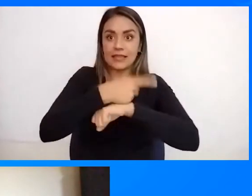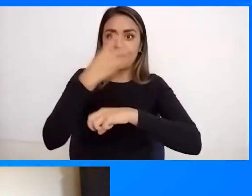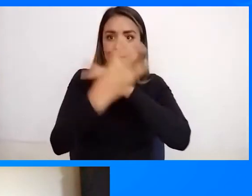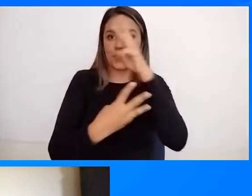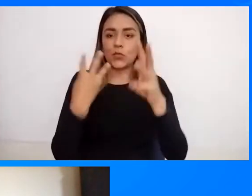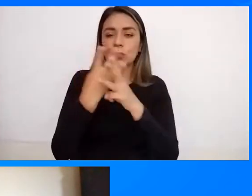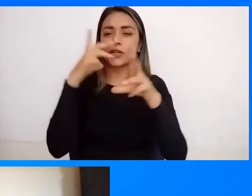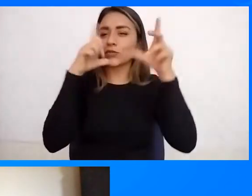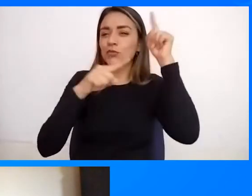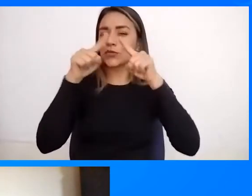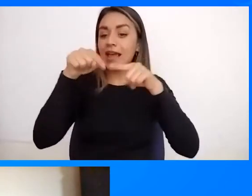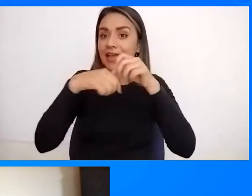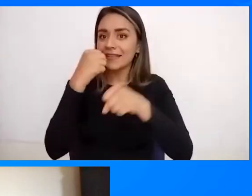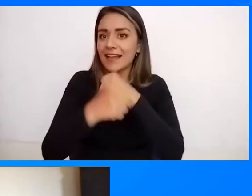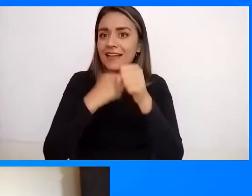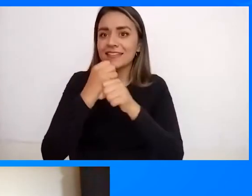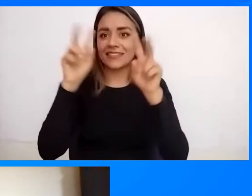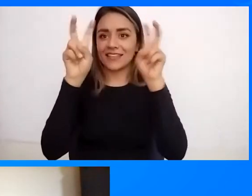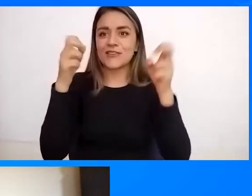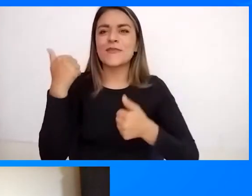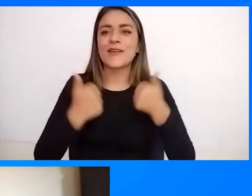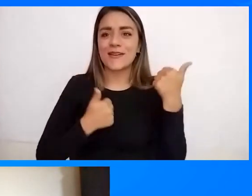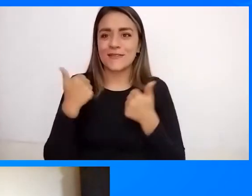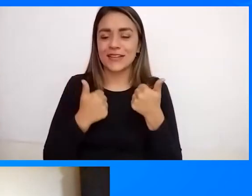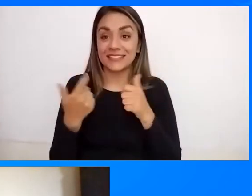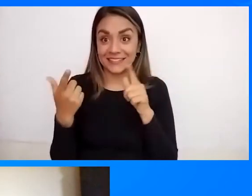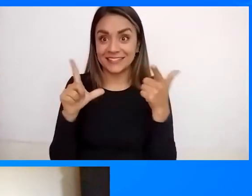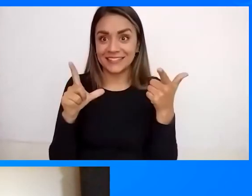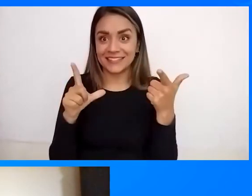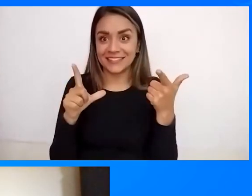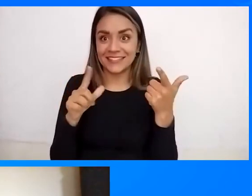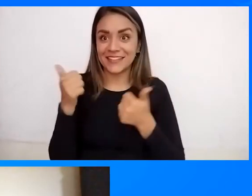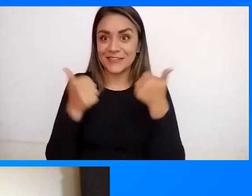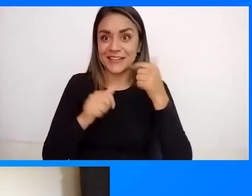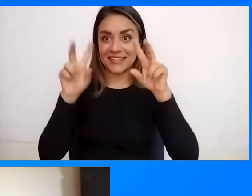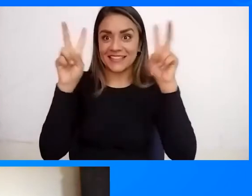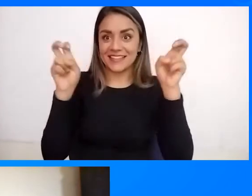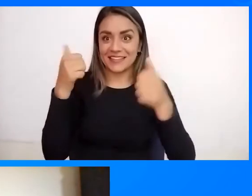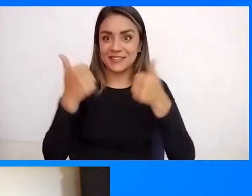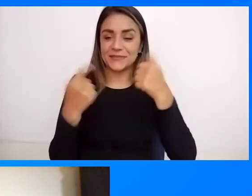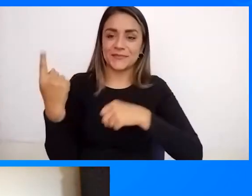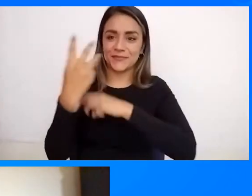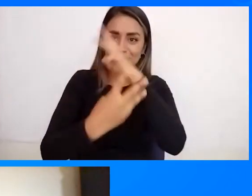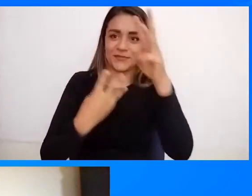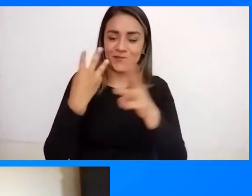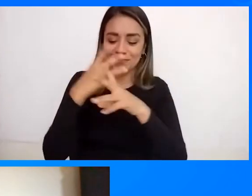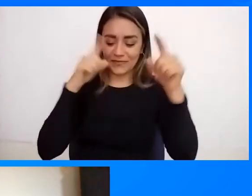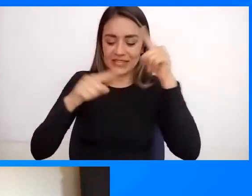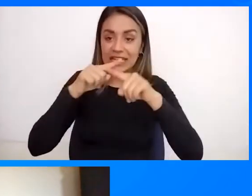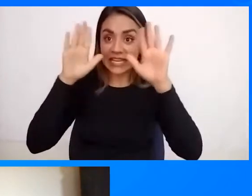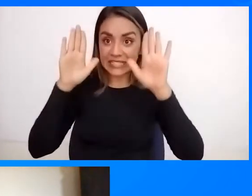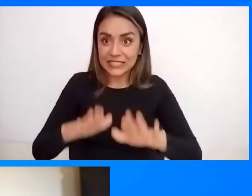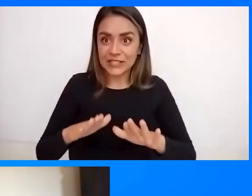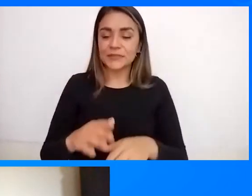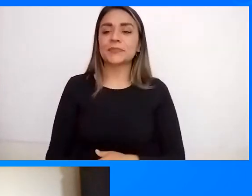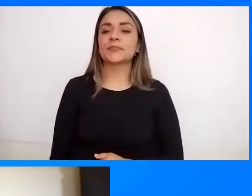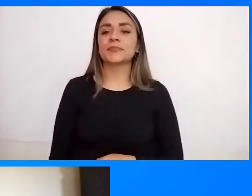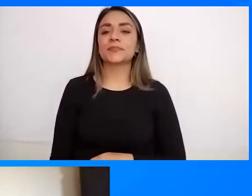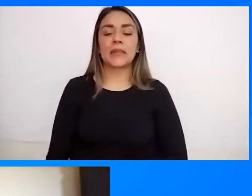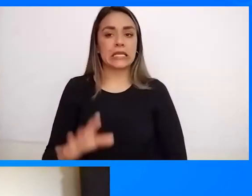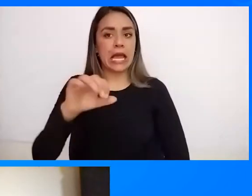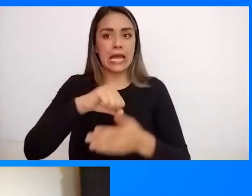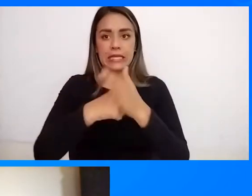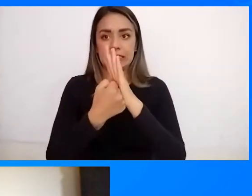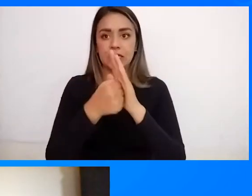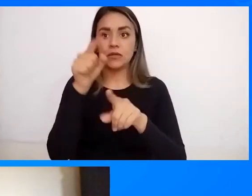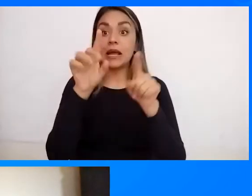Turismo De este año? ¿Listo? ¿Cuál es la temática Del Día Mundial Del Turismo De este año? Vamos a dejarlo ahí Para que